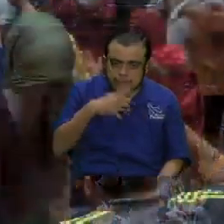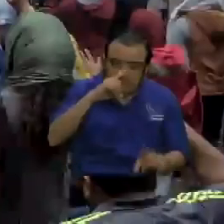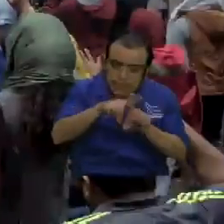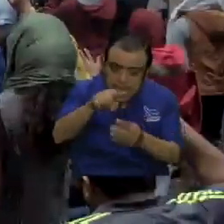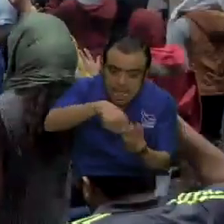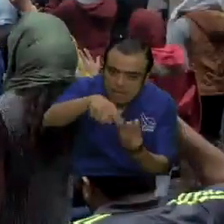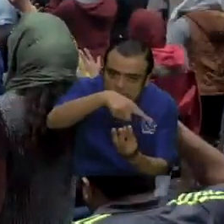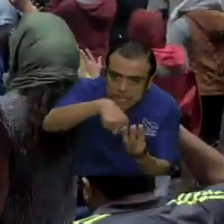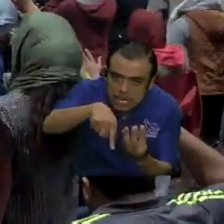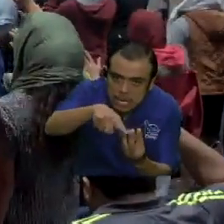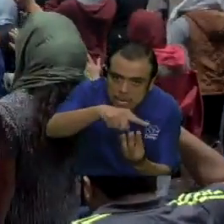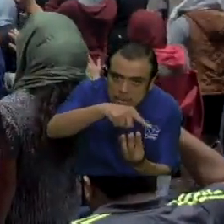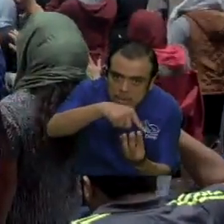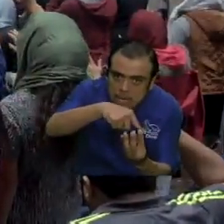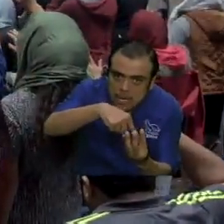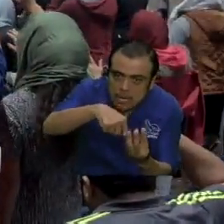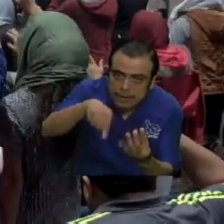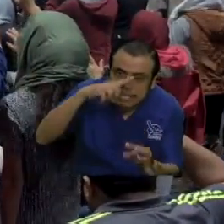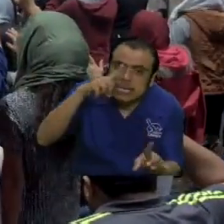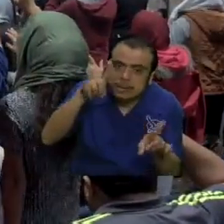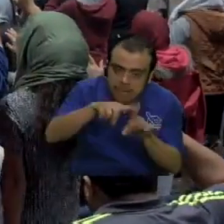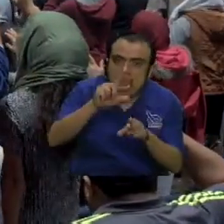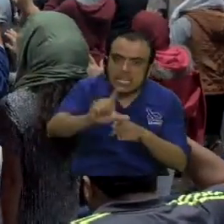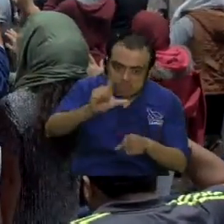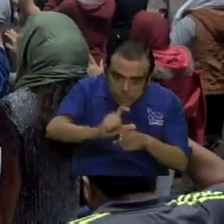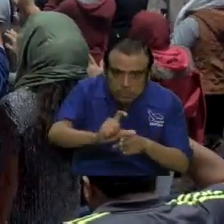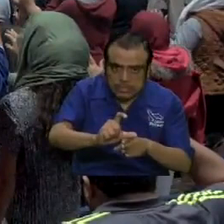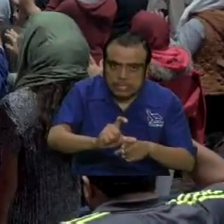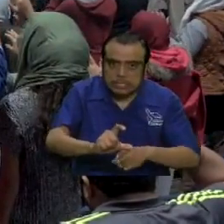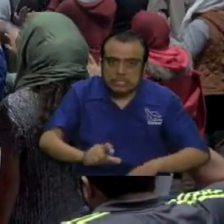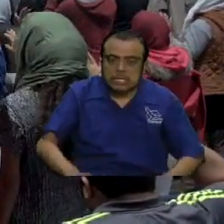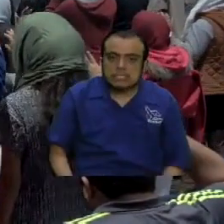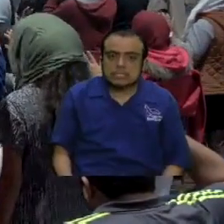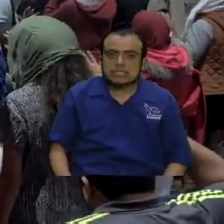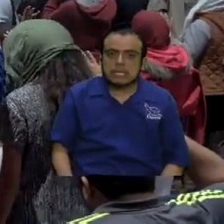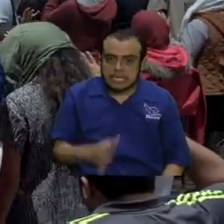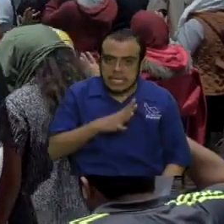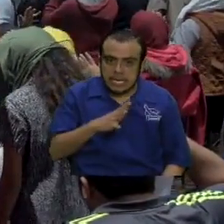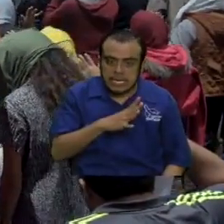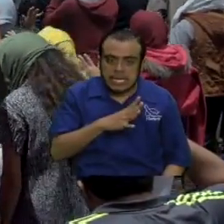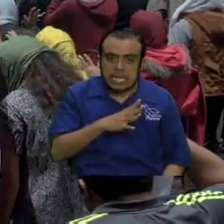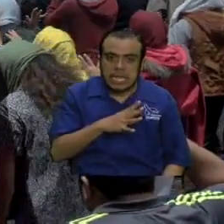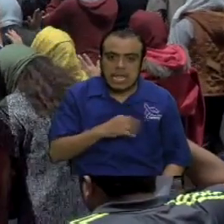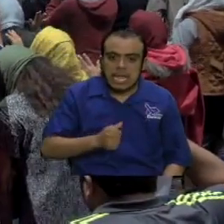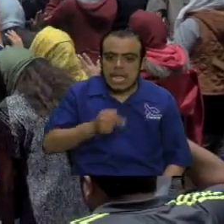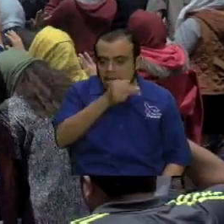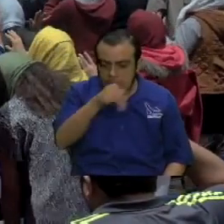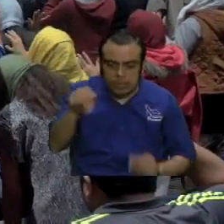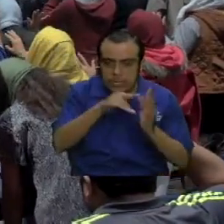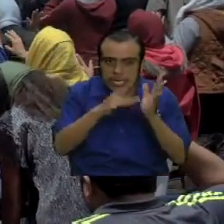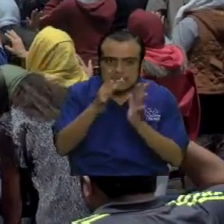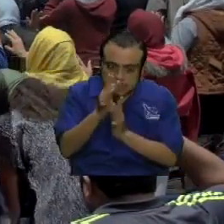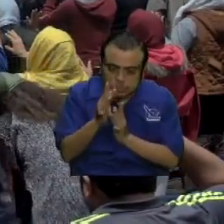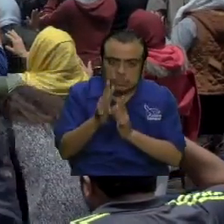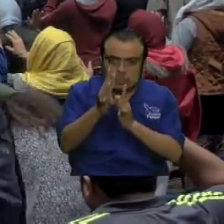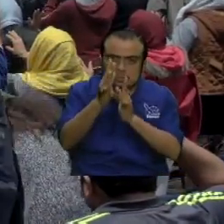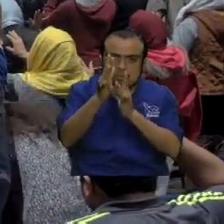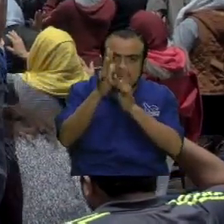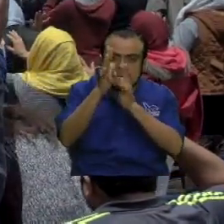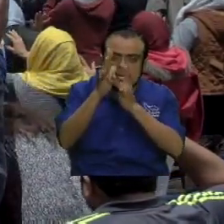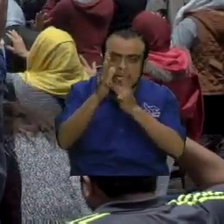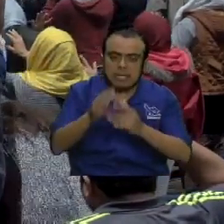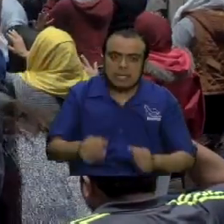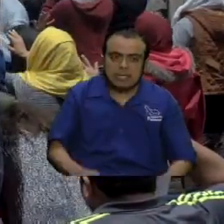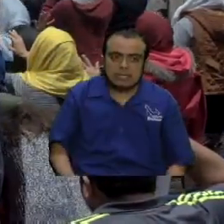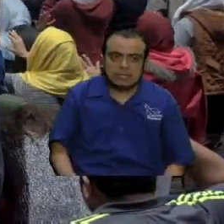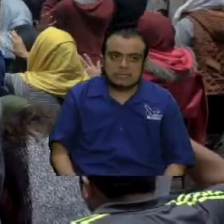familia y aún sus propiedades que tú les has dado en el nombre